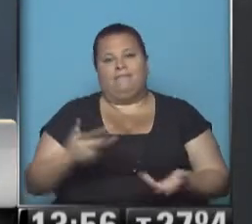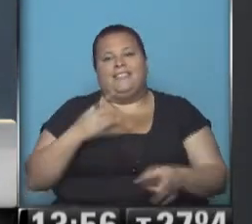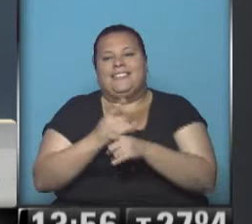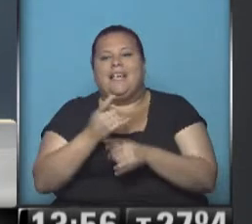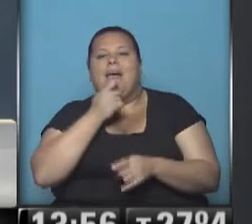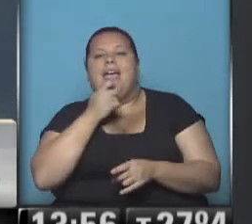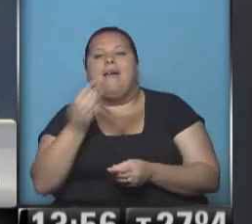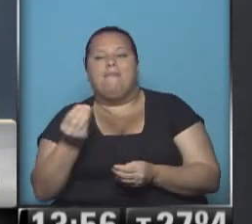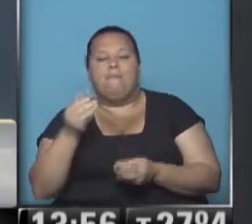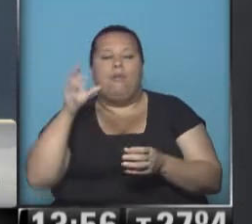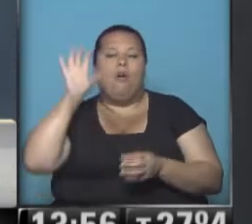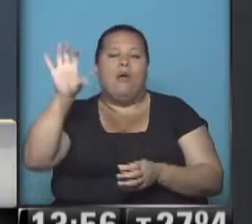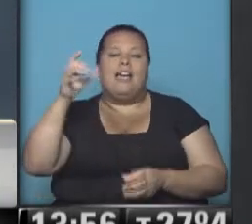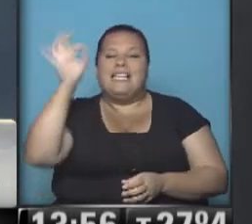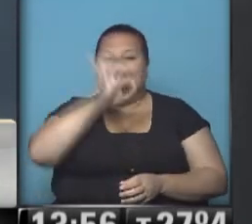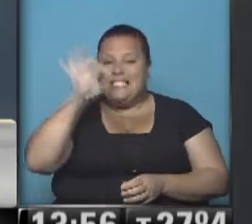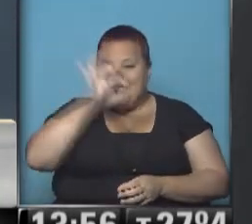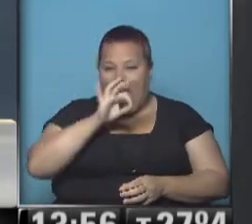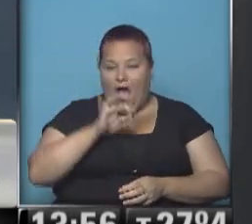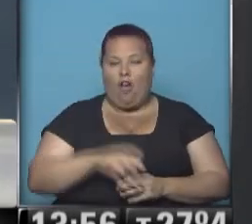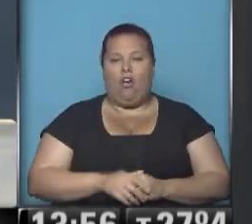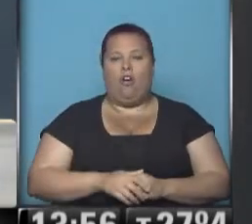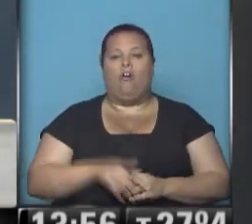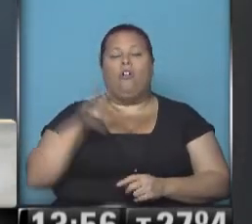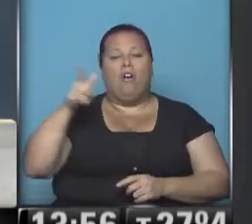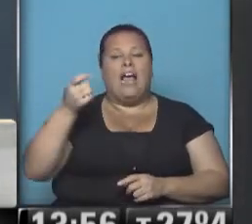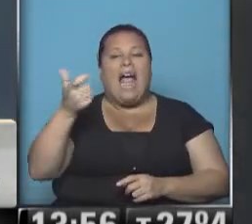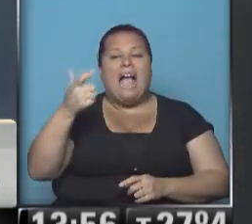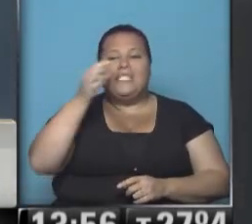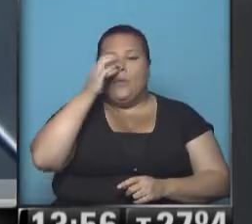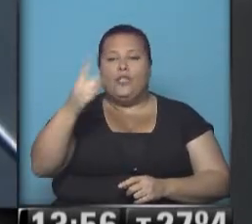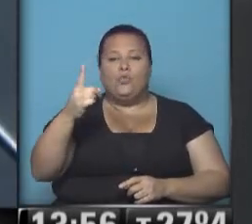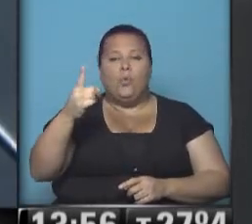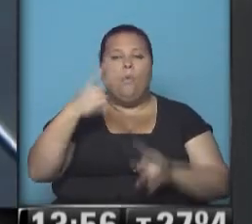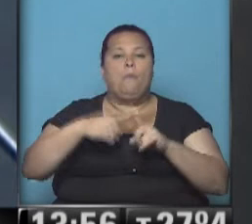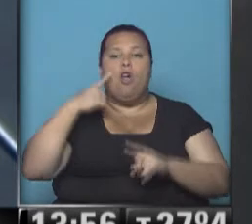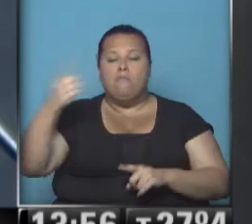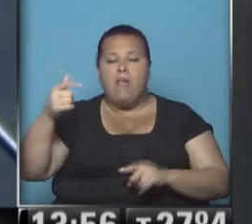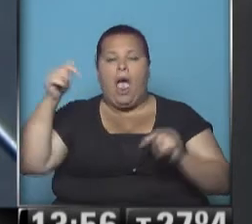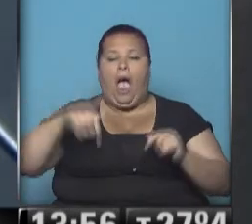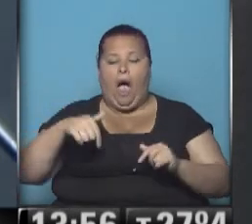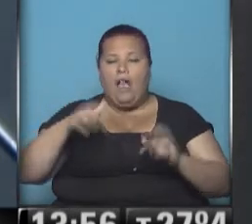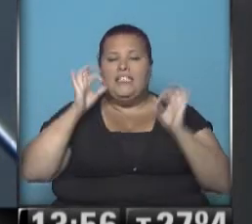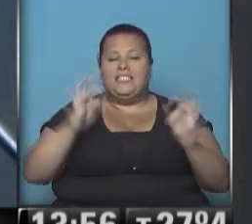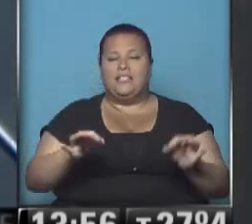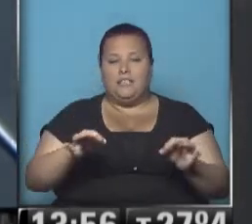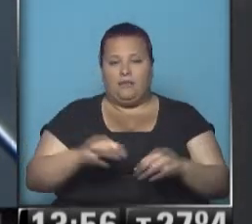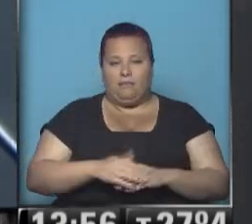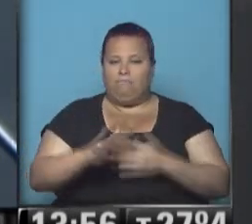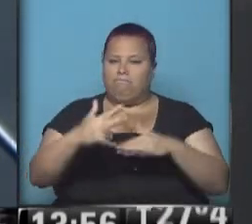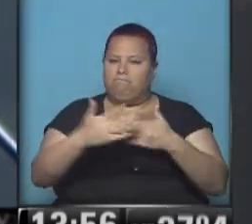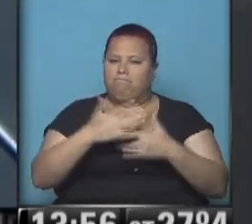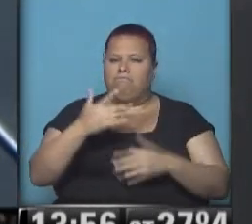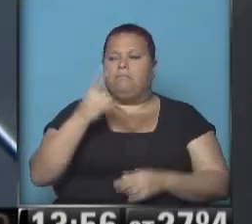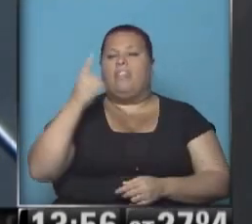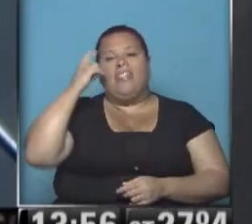siempre como ejemplo la provincia del Chaco que de casi 21 por mil con una cifra ya cercana